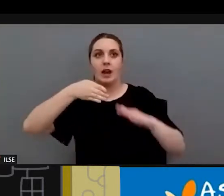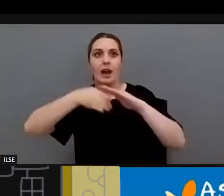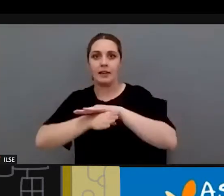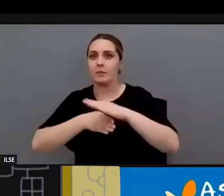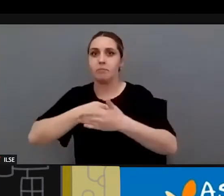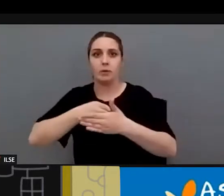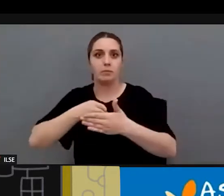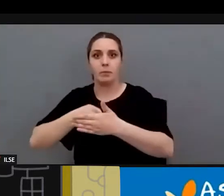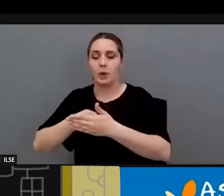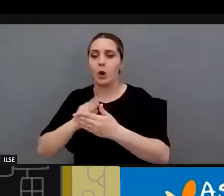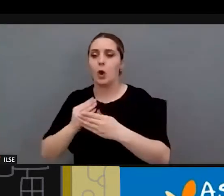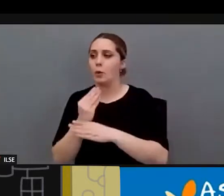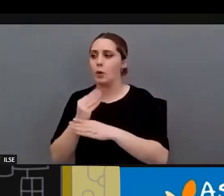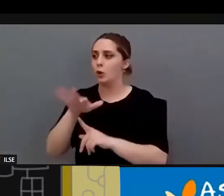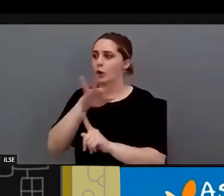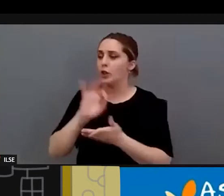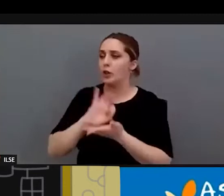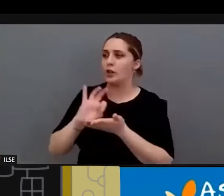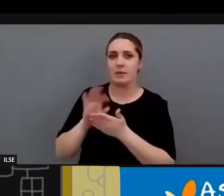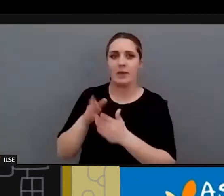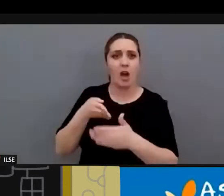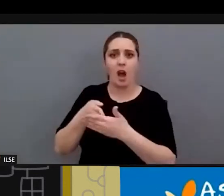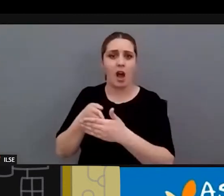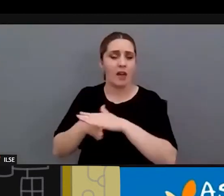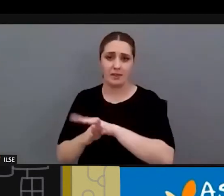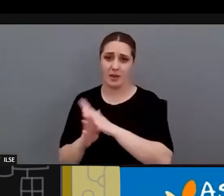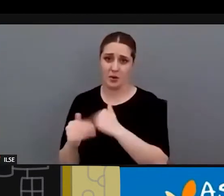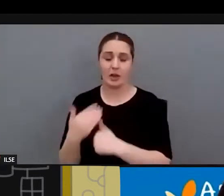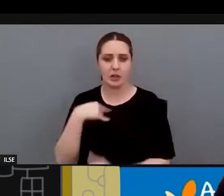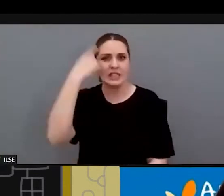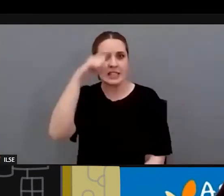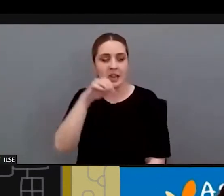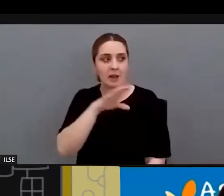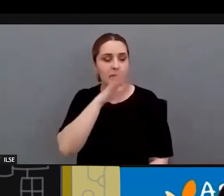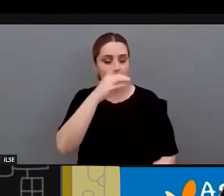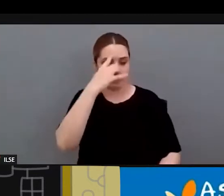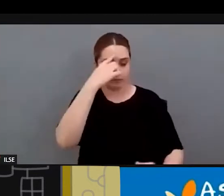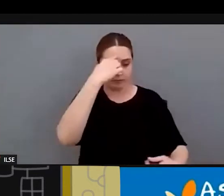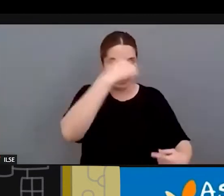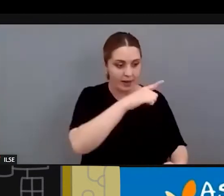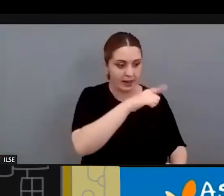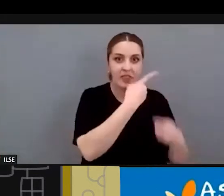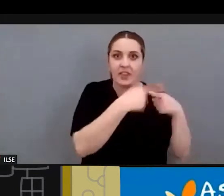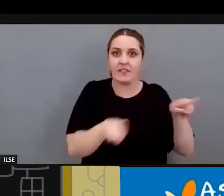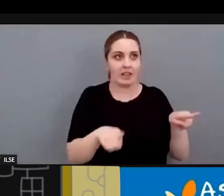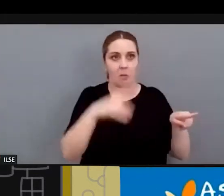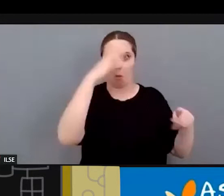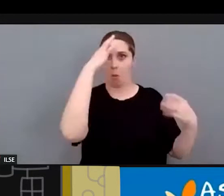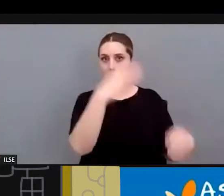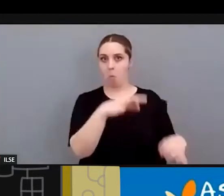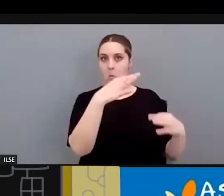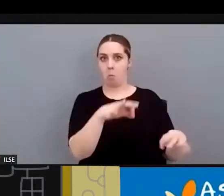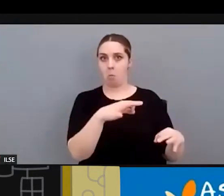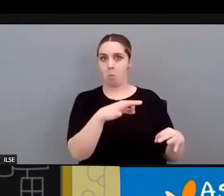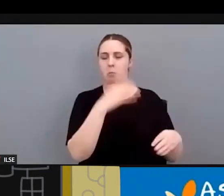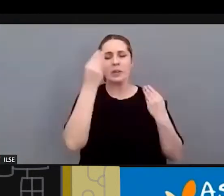los productos, los entornos y servicios no son accesibles, pero no llegamos a ser conscientes de esas diferencias. Y yo creo que sí las